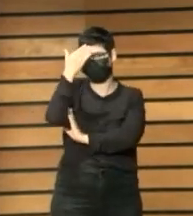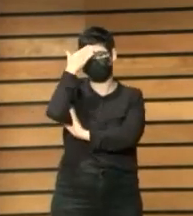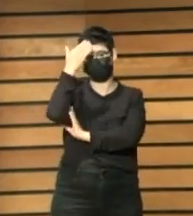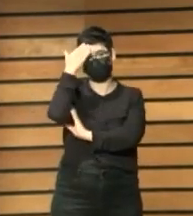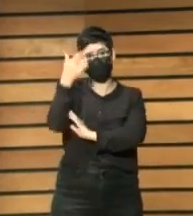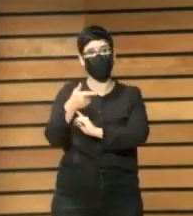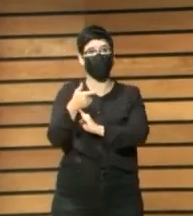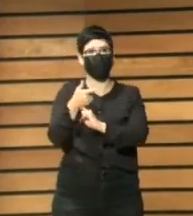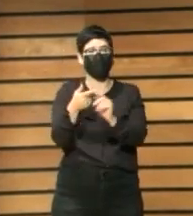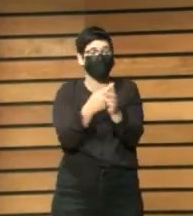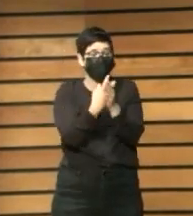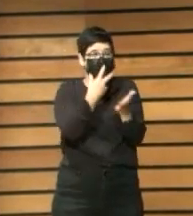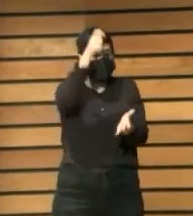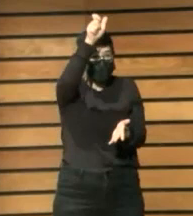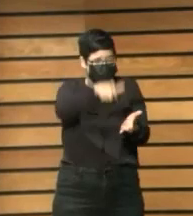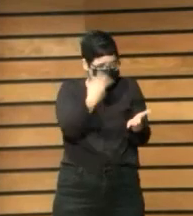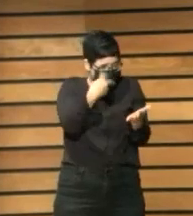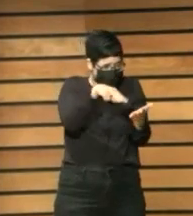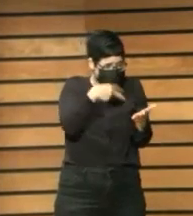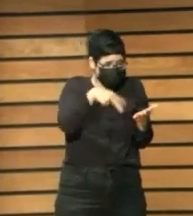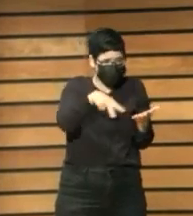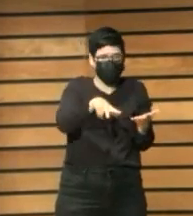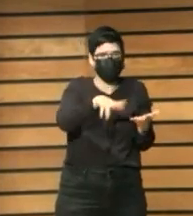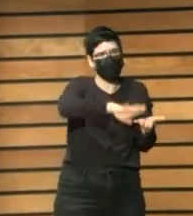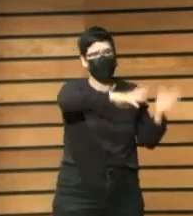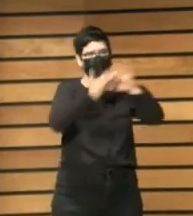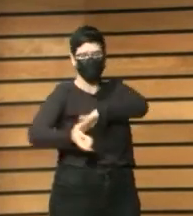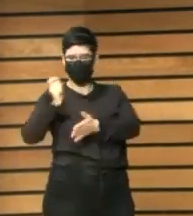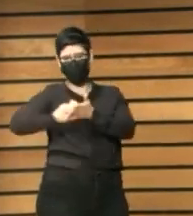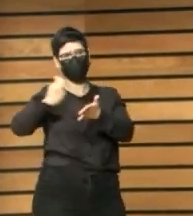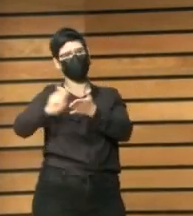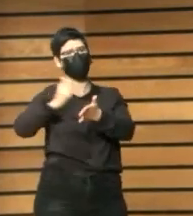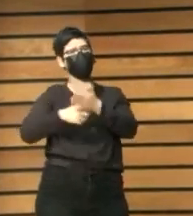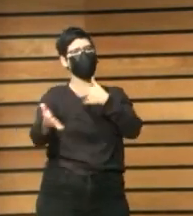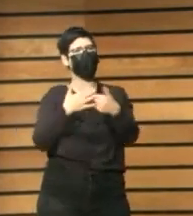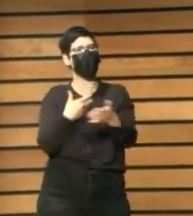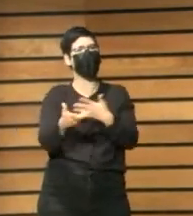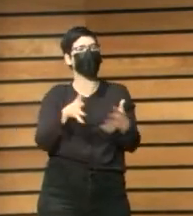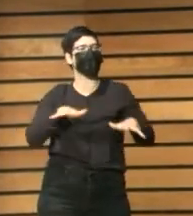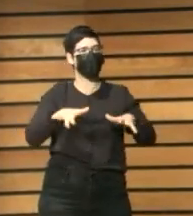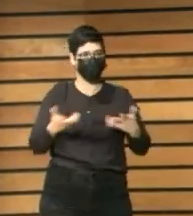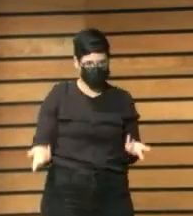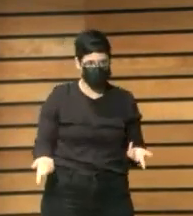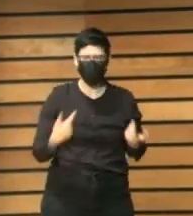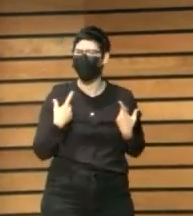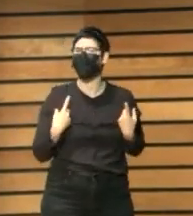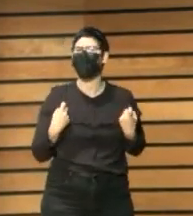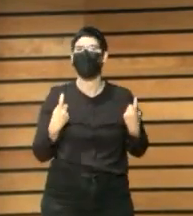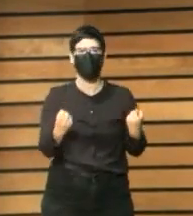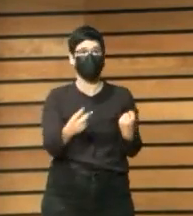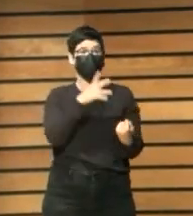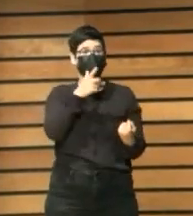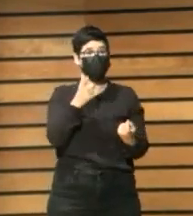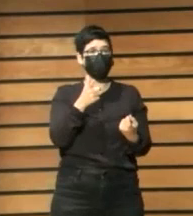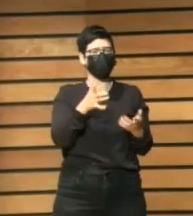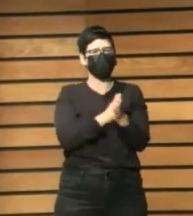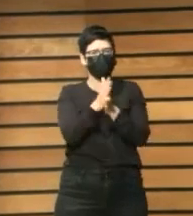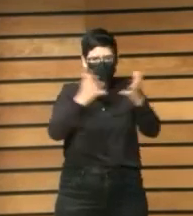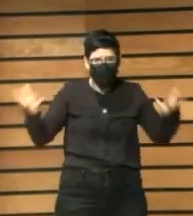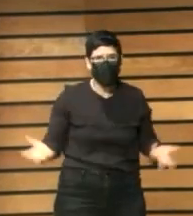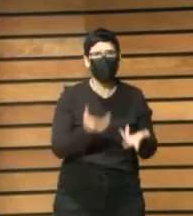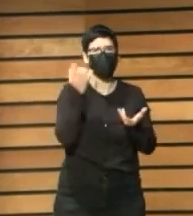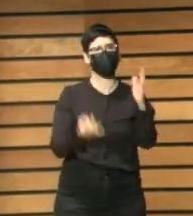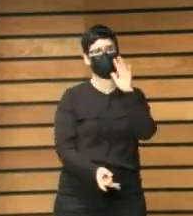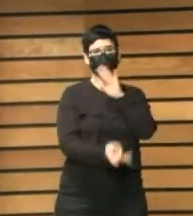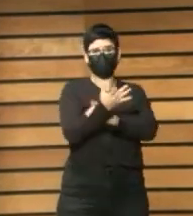transformar el lector en escritor, promover la creación de contenidos, porque si nosotros no creamos los contenidos, los crea